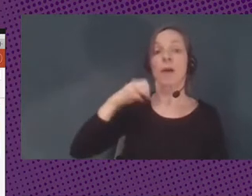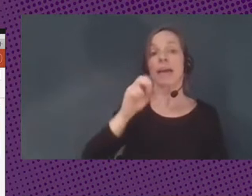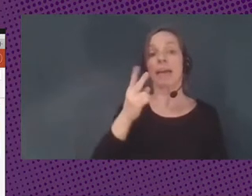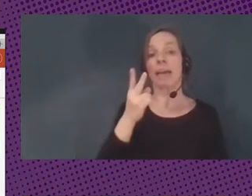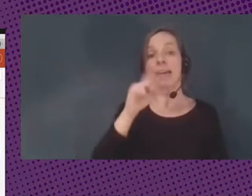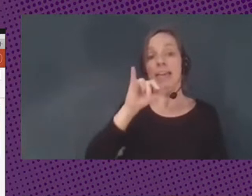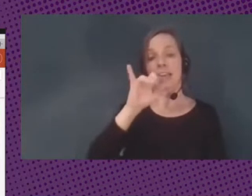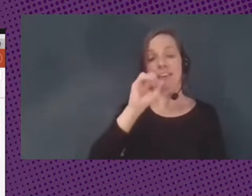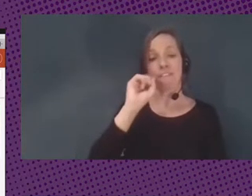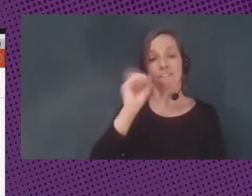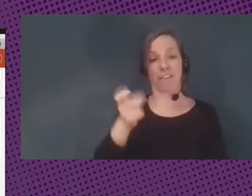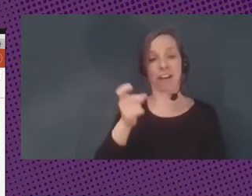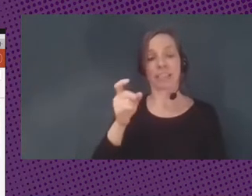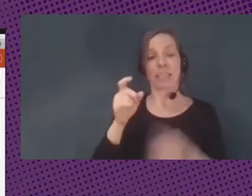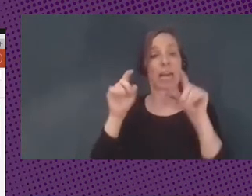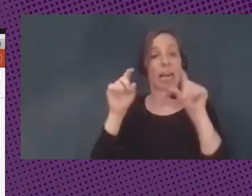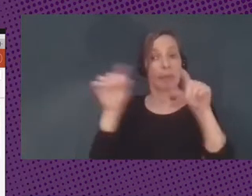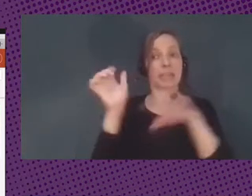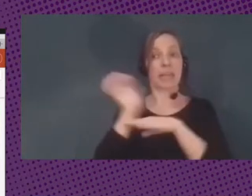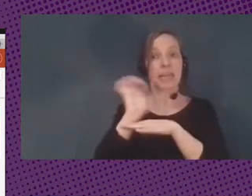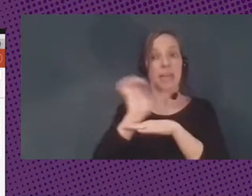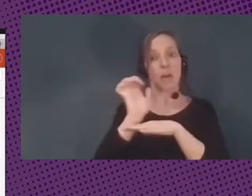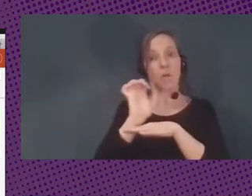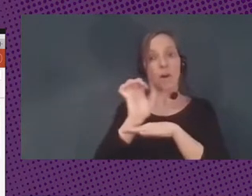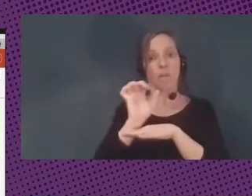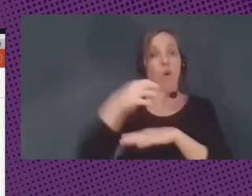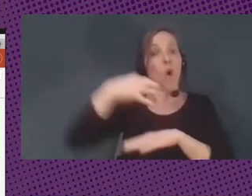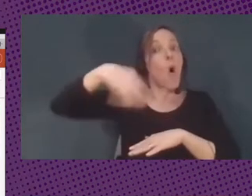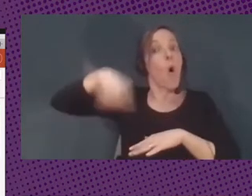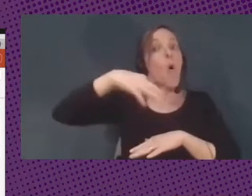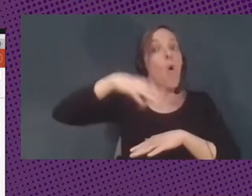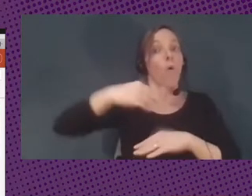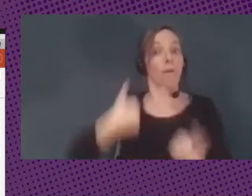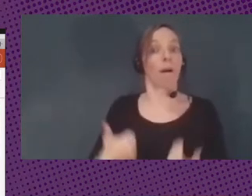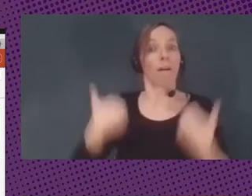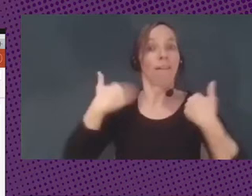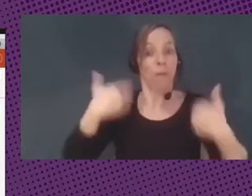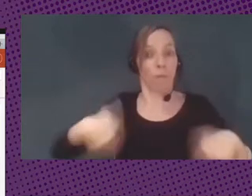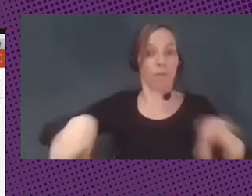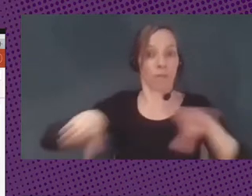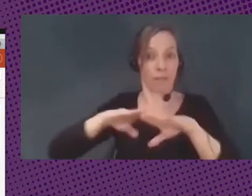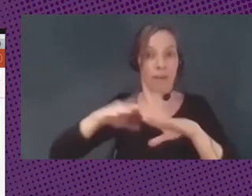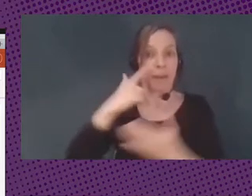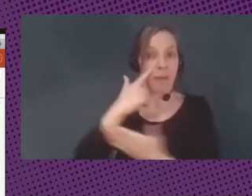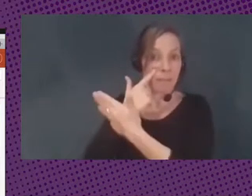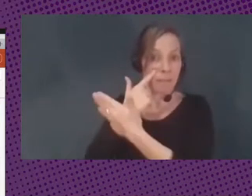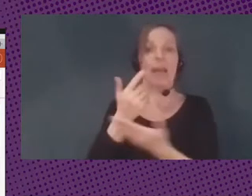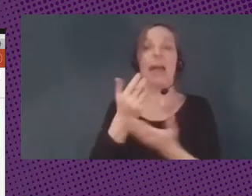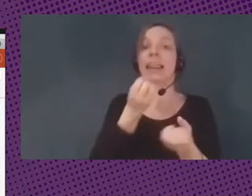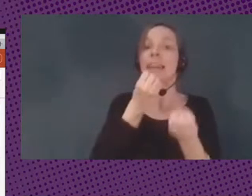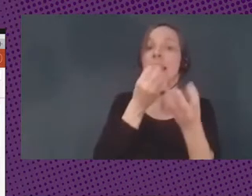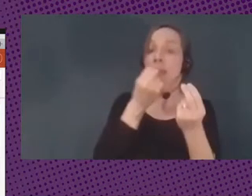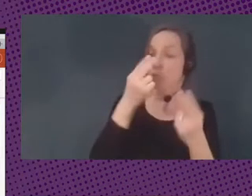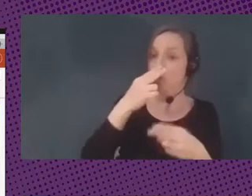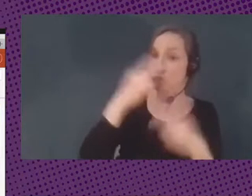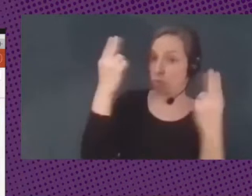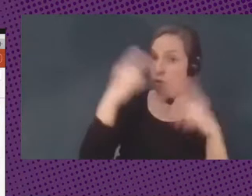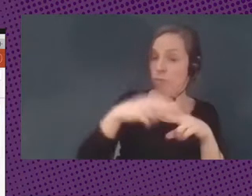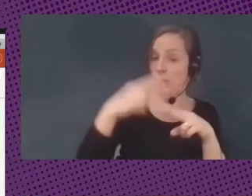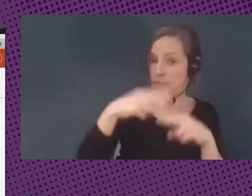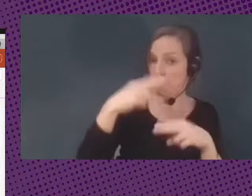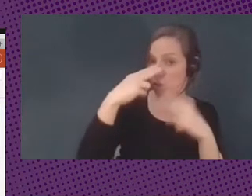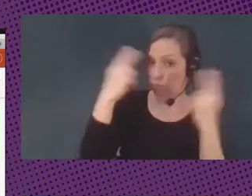Aquí podemos ver nuevamente la intersección entre los datos, las políticas públicas, los proveedores